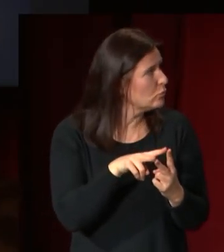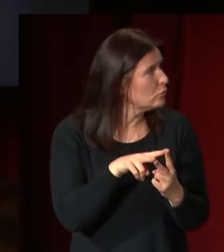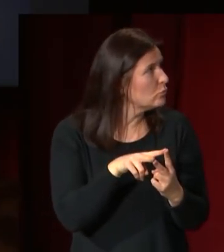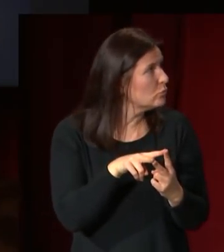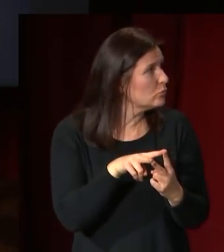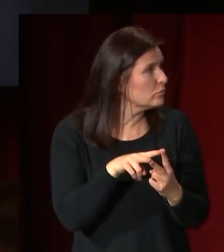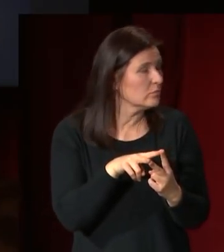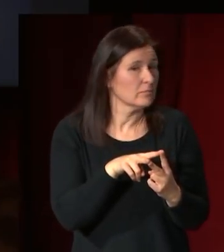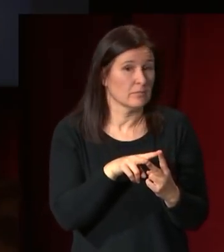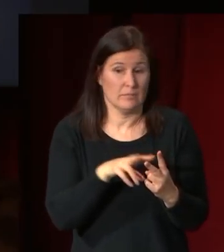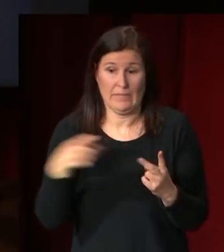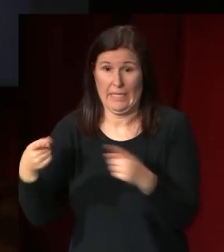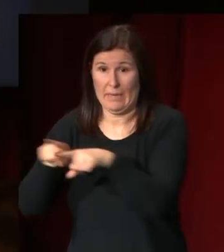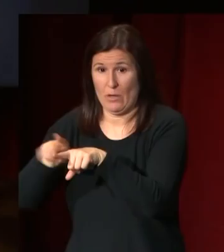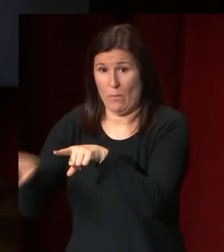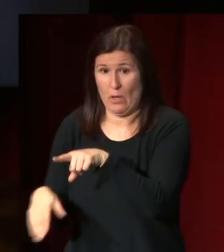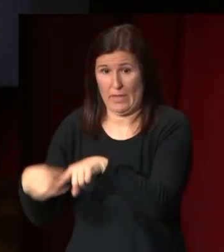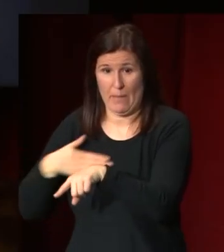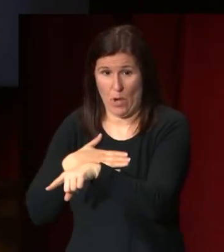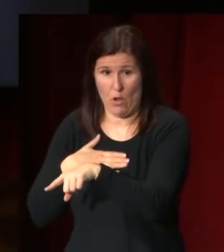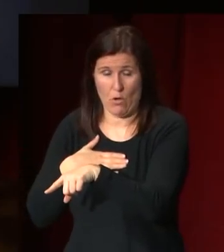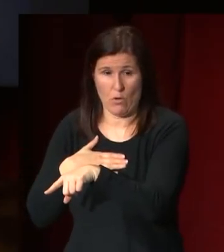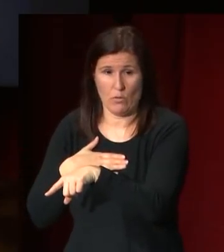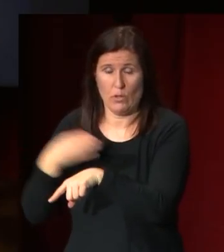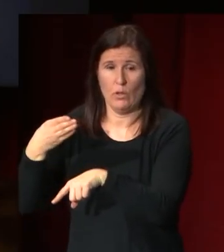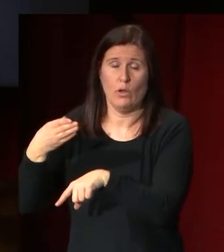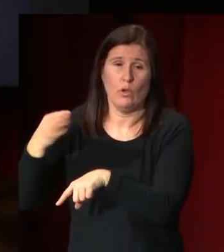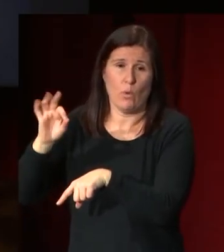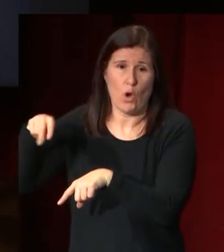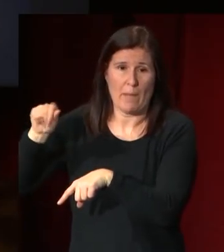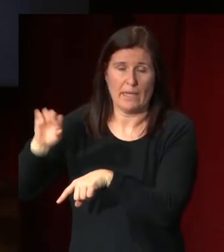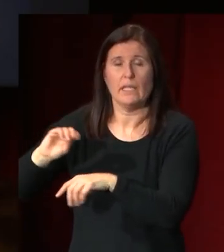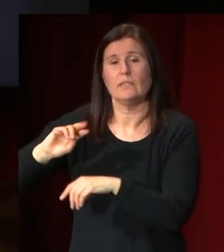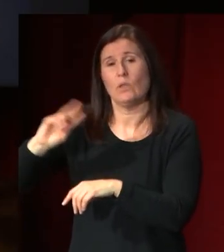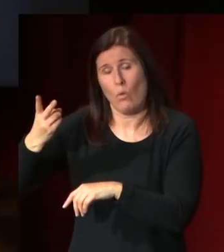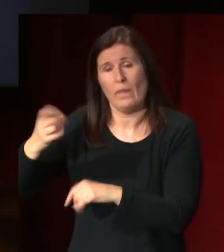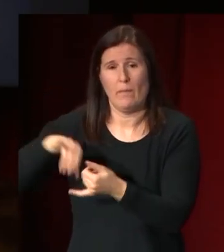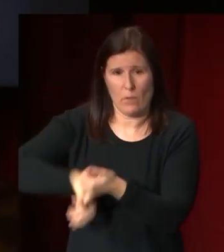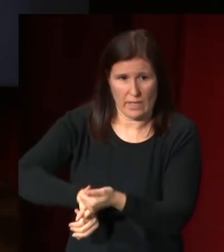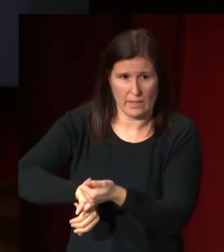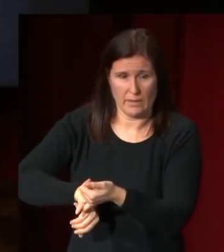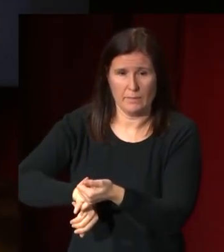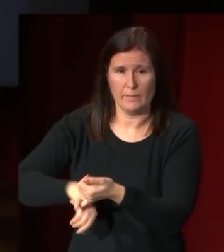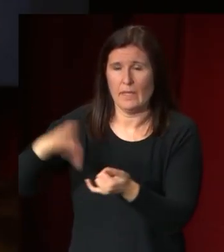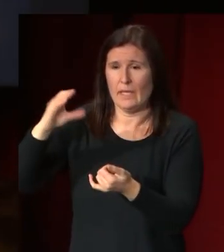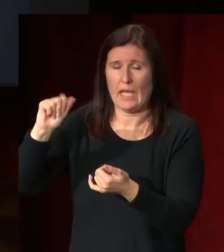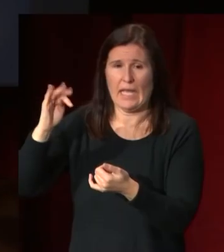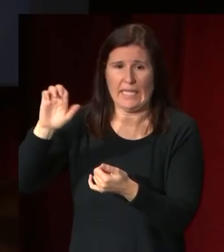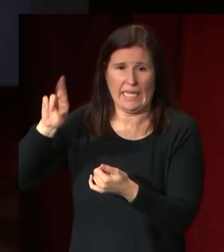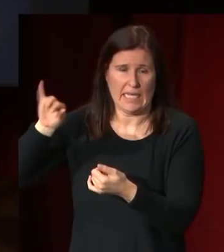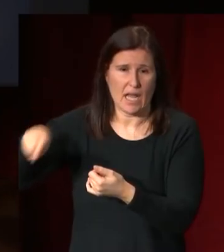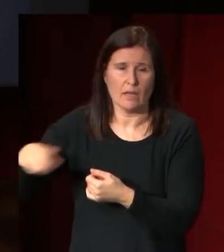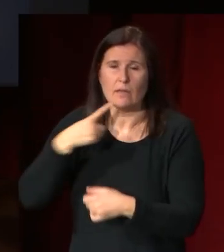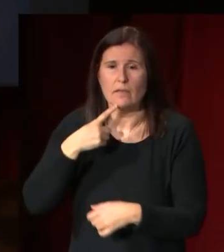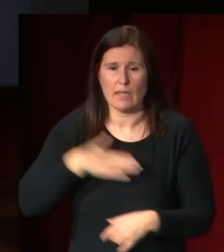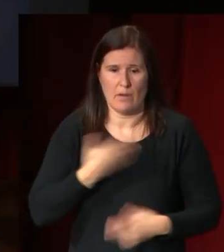del hermano menor de Napoleón de Gerón Bonaparte y de su segunda mujer Catherine de Burtemberg Napoleón había